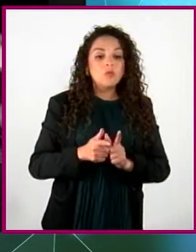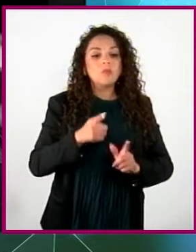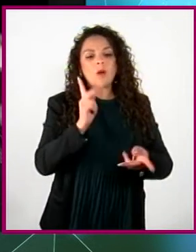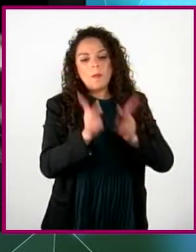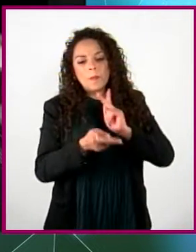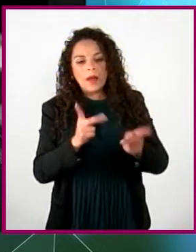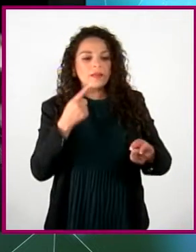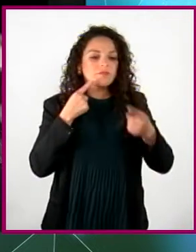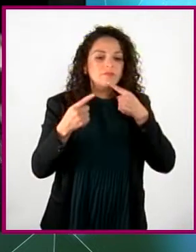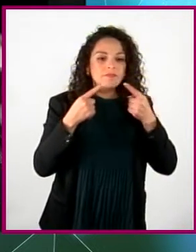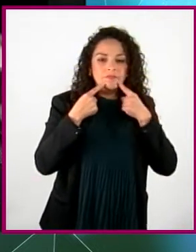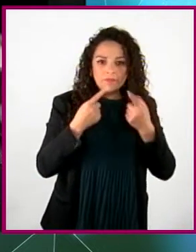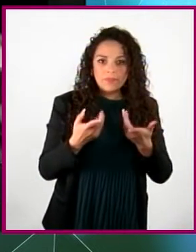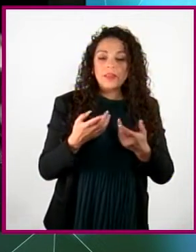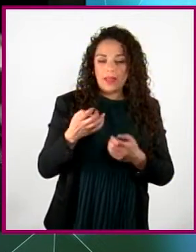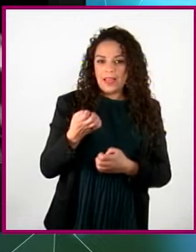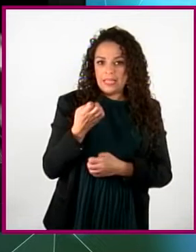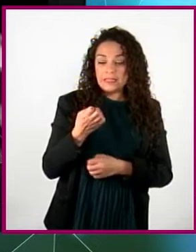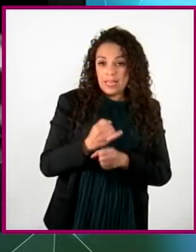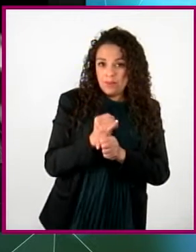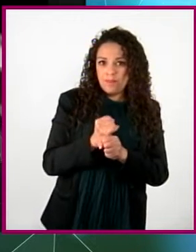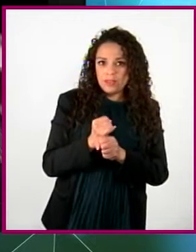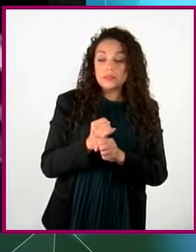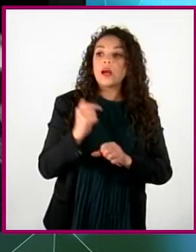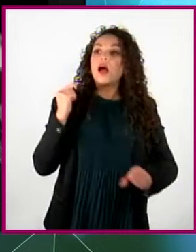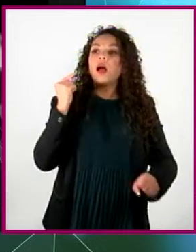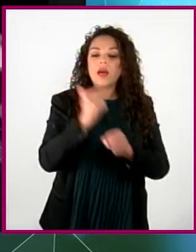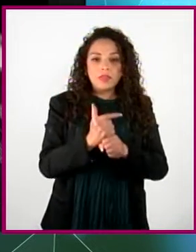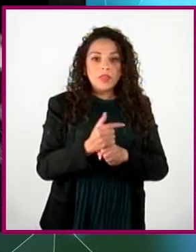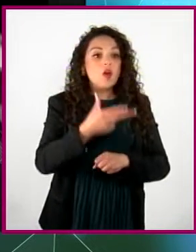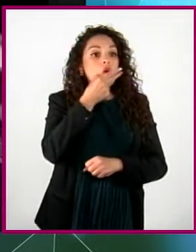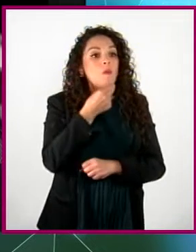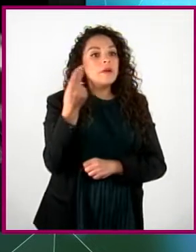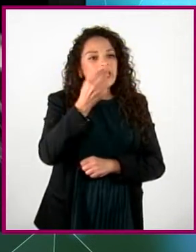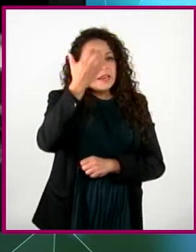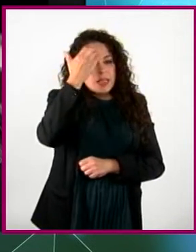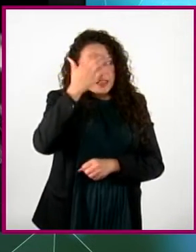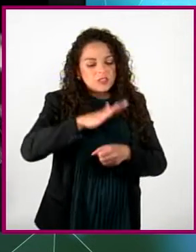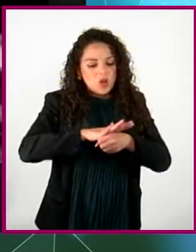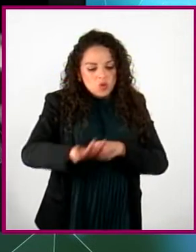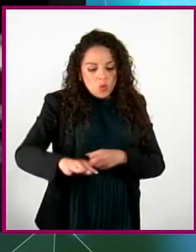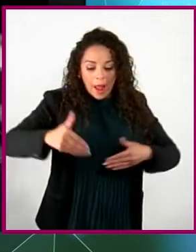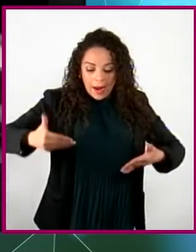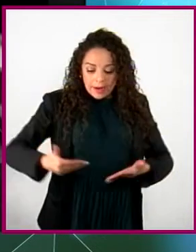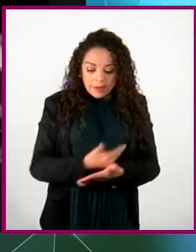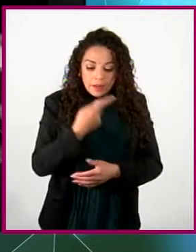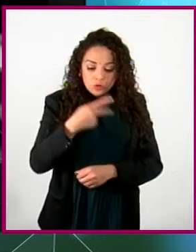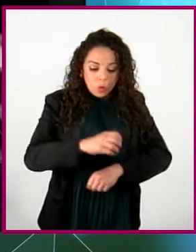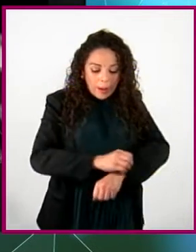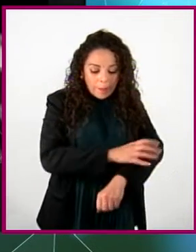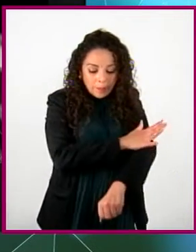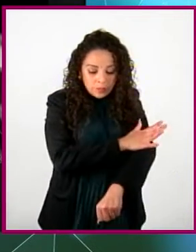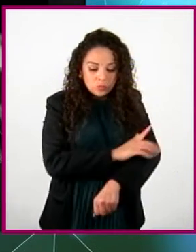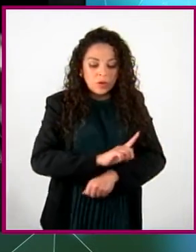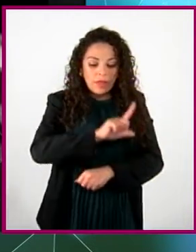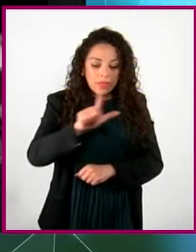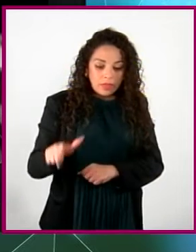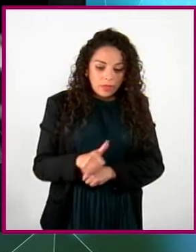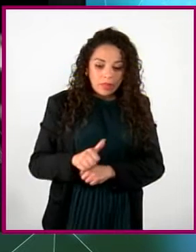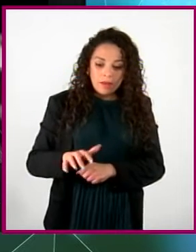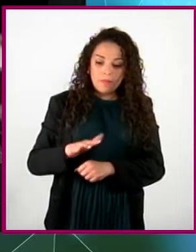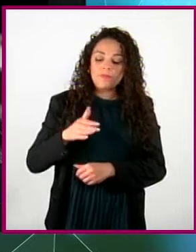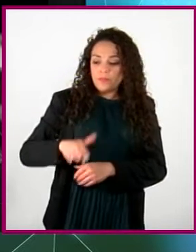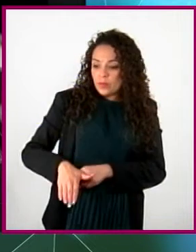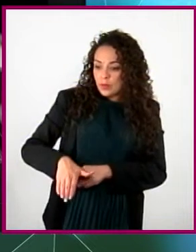identificó la importancia de que los hombres conocieran cuáles son las emociones con las que nacemos y cómo a partir de la exigencia social